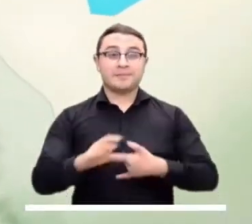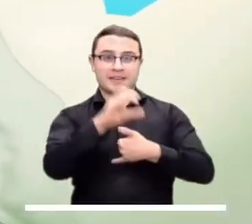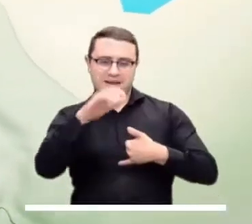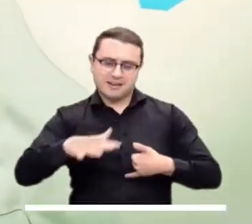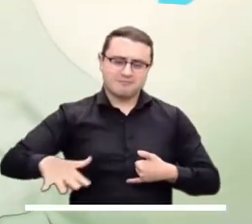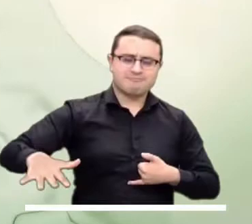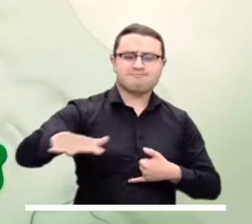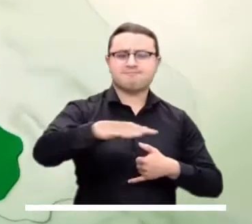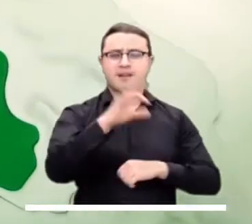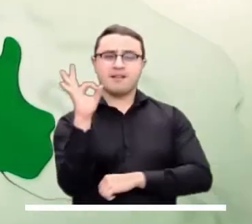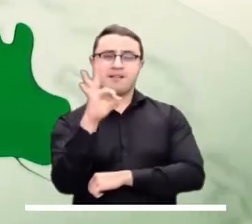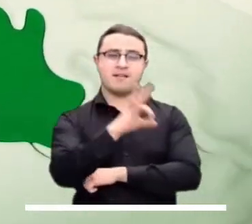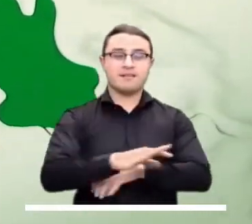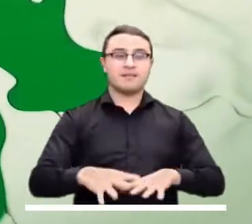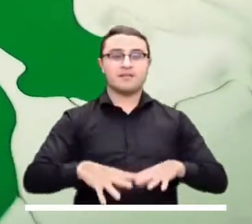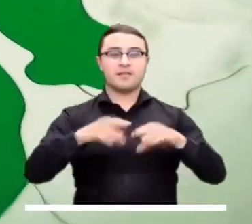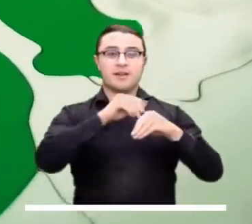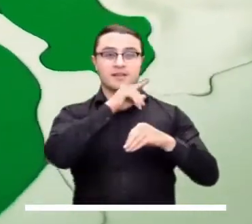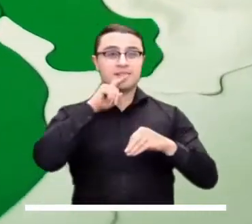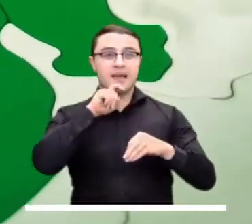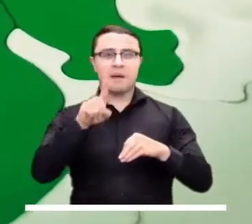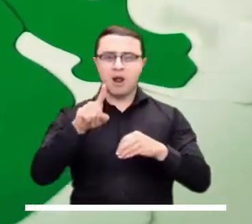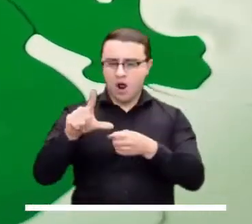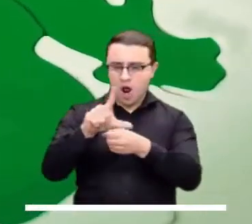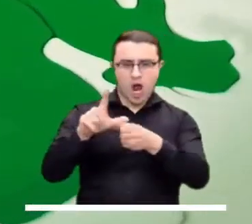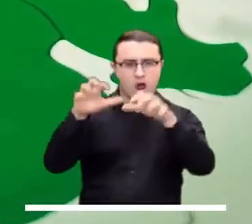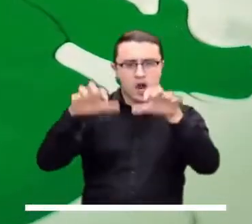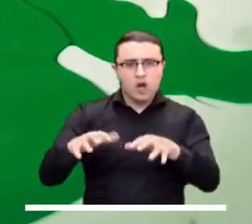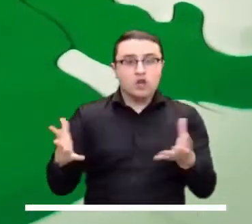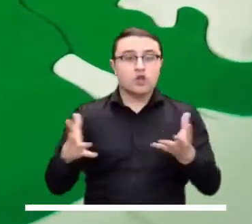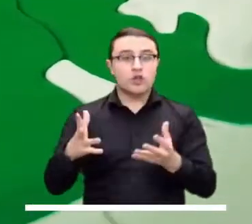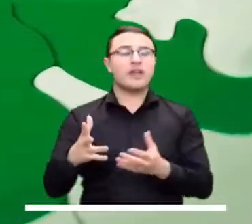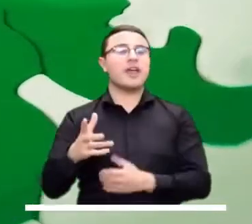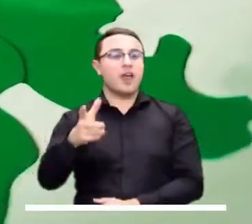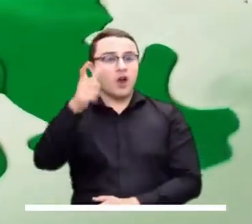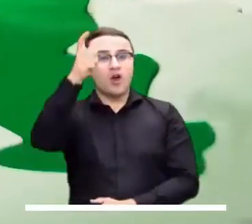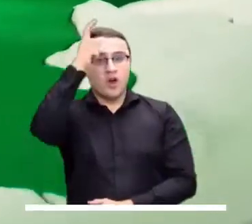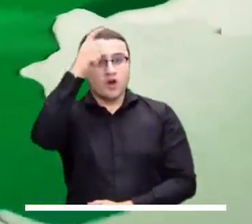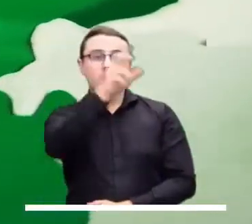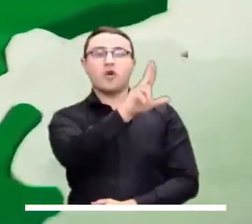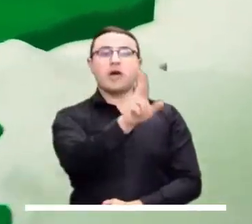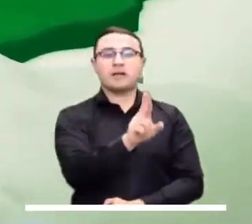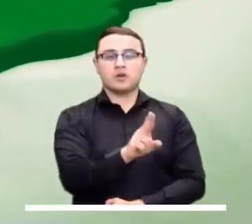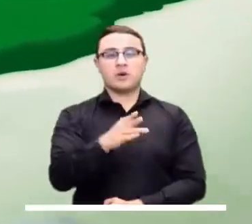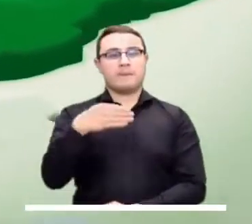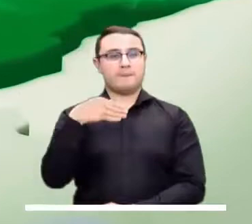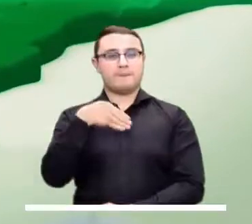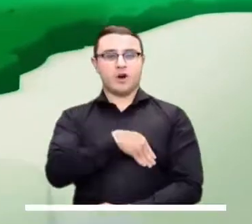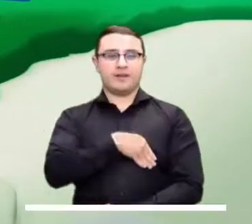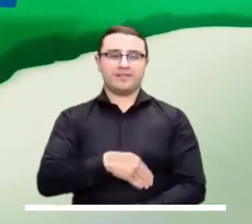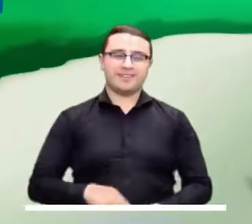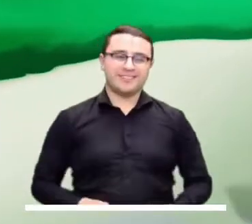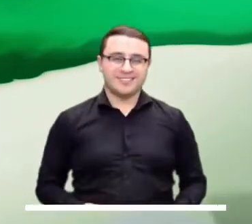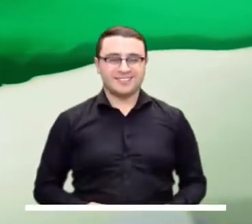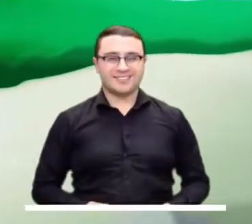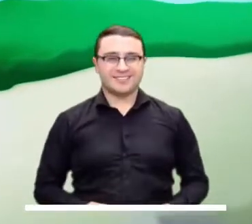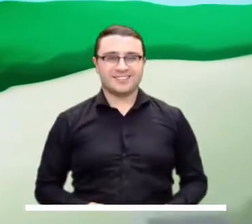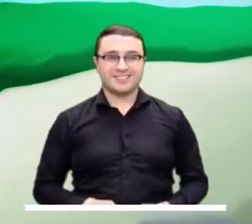Tarde seca le espera al Caribe colombiano, salvo por algunas lluvias locales en el sur de los departamentos de Córdoba, Sucre y Bolívar.